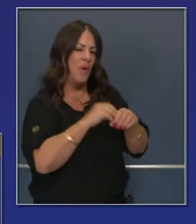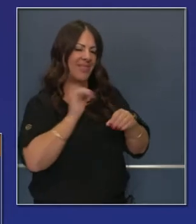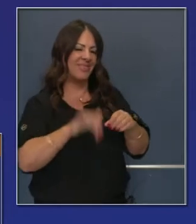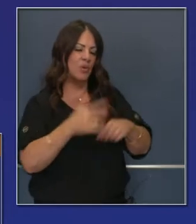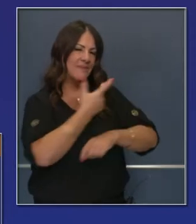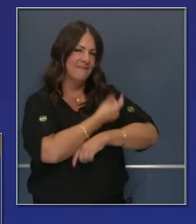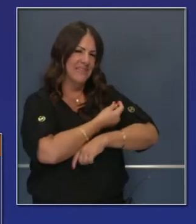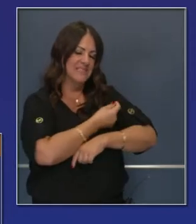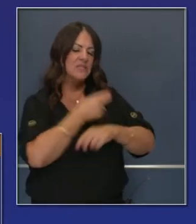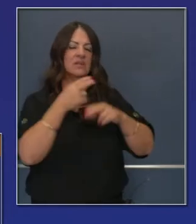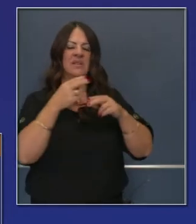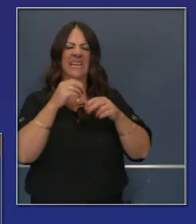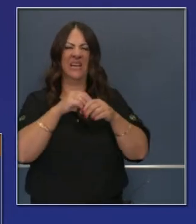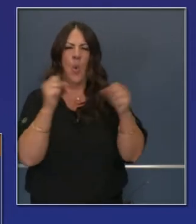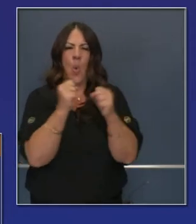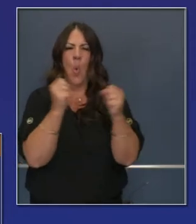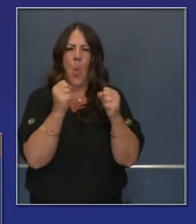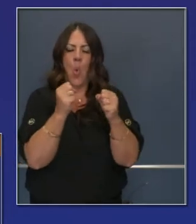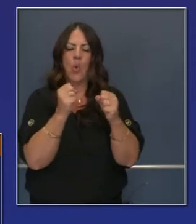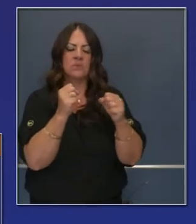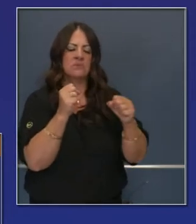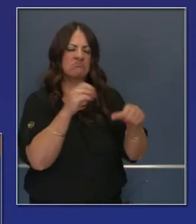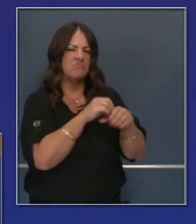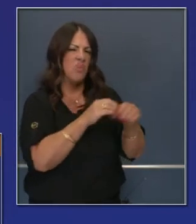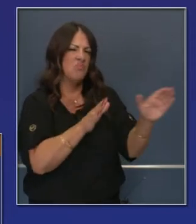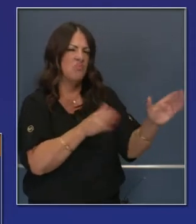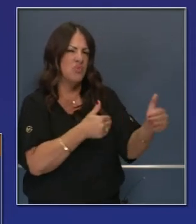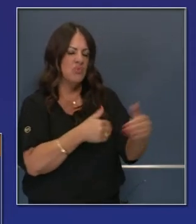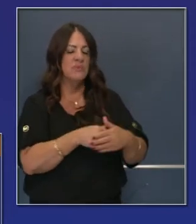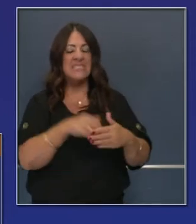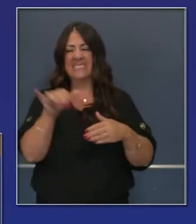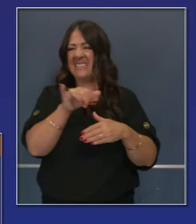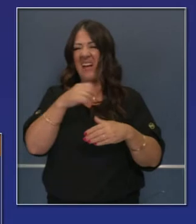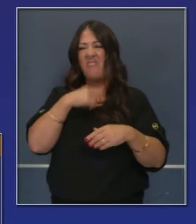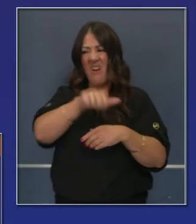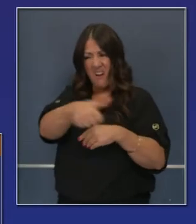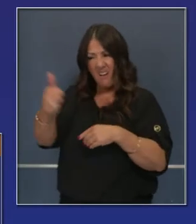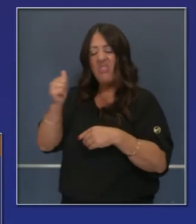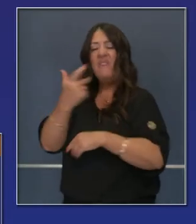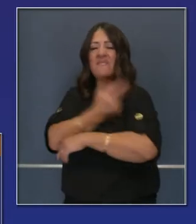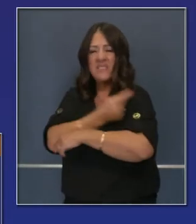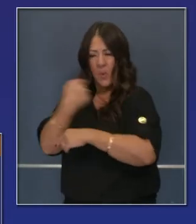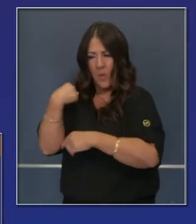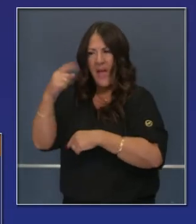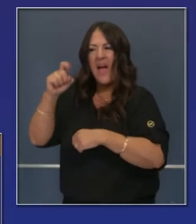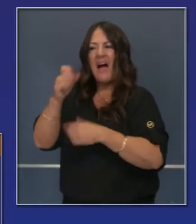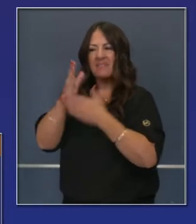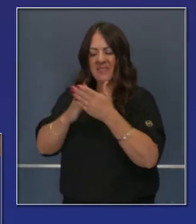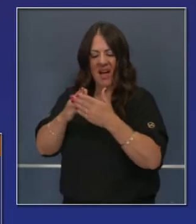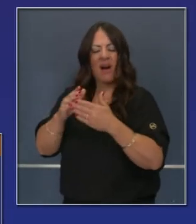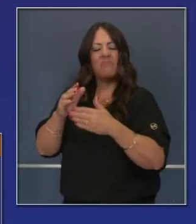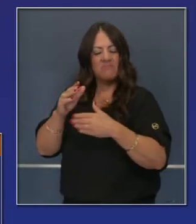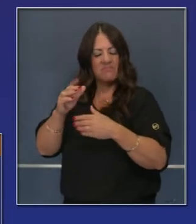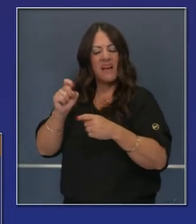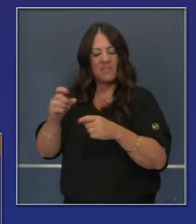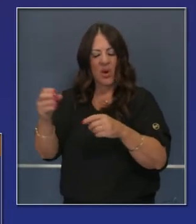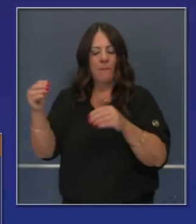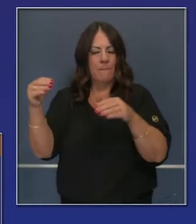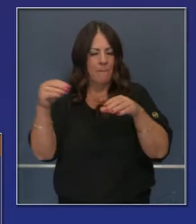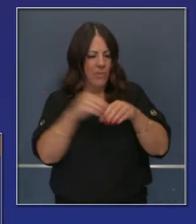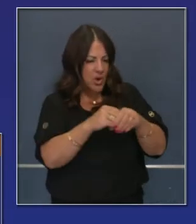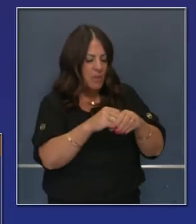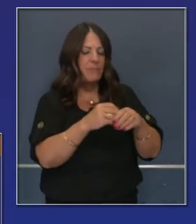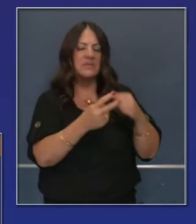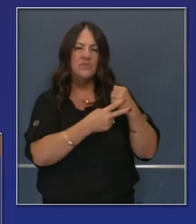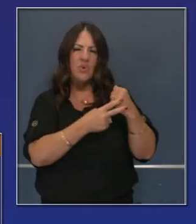elemento que se consiga por todas partes. El almacenamiento en frío es definitivamente un factor. En cuanto a vacunas frías,